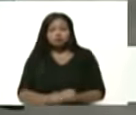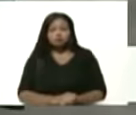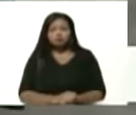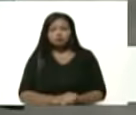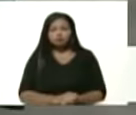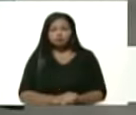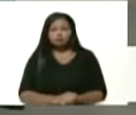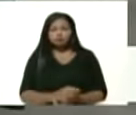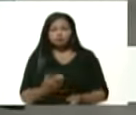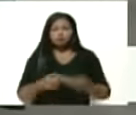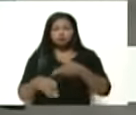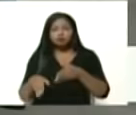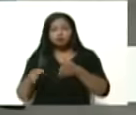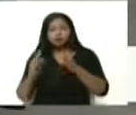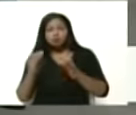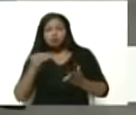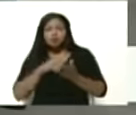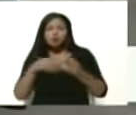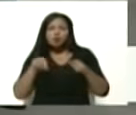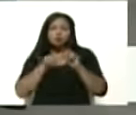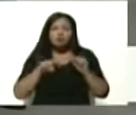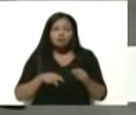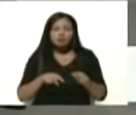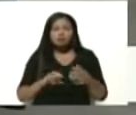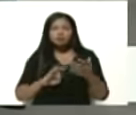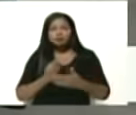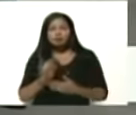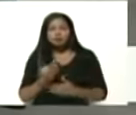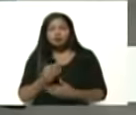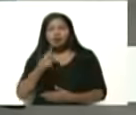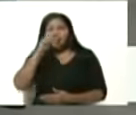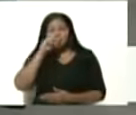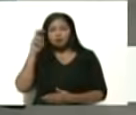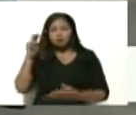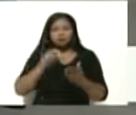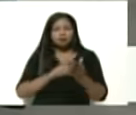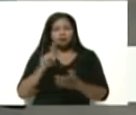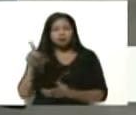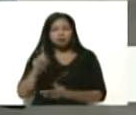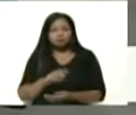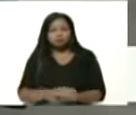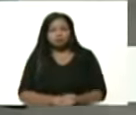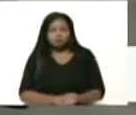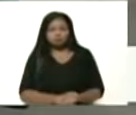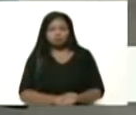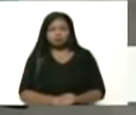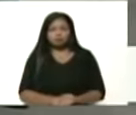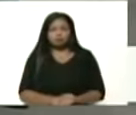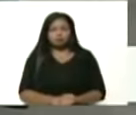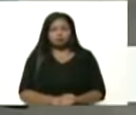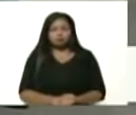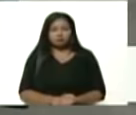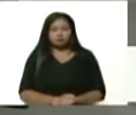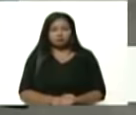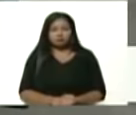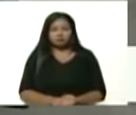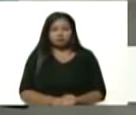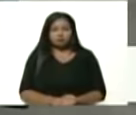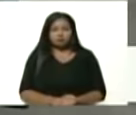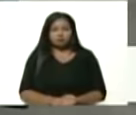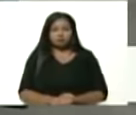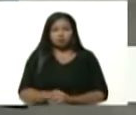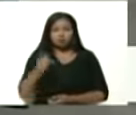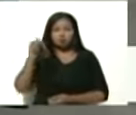su construcción y puesta en funcionamiento fue en el año 2001, pero además, presidente, hoy